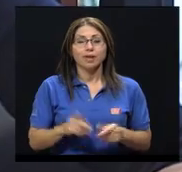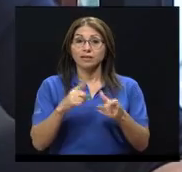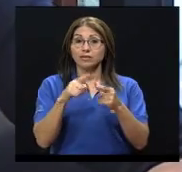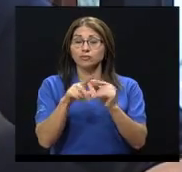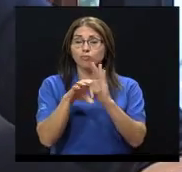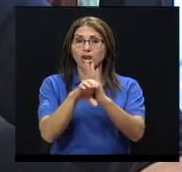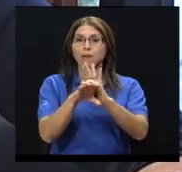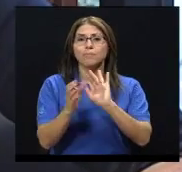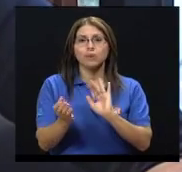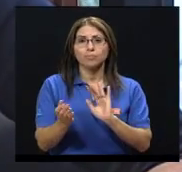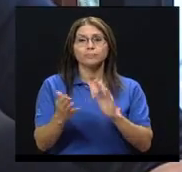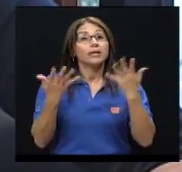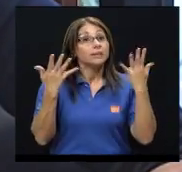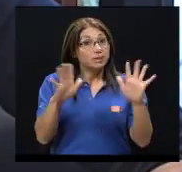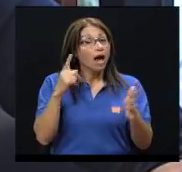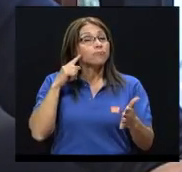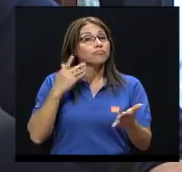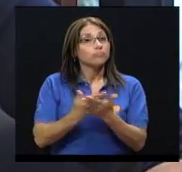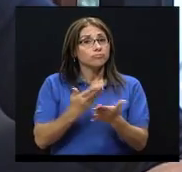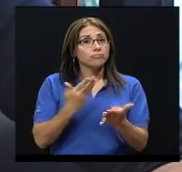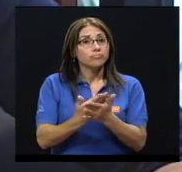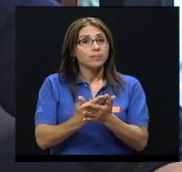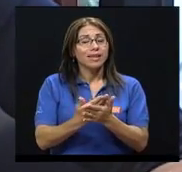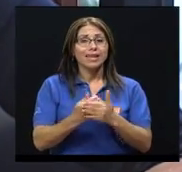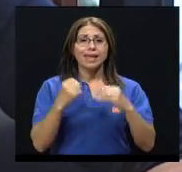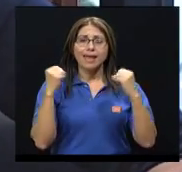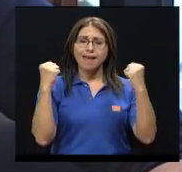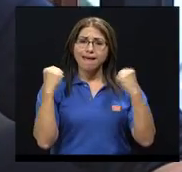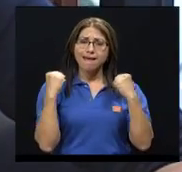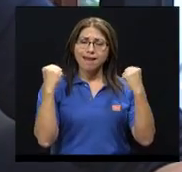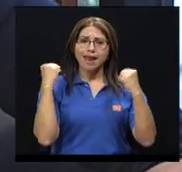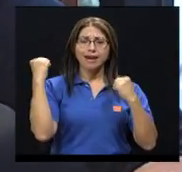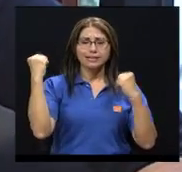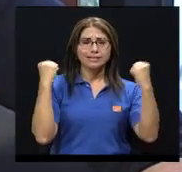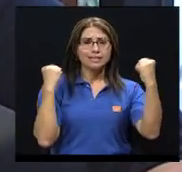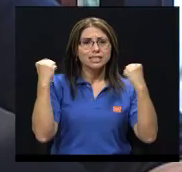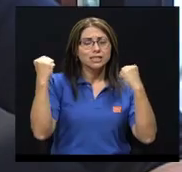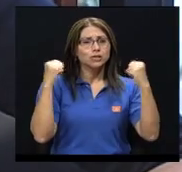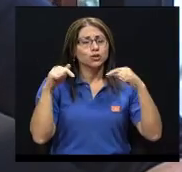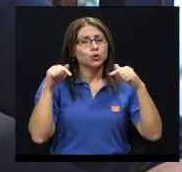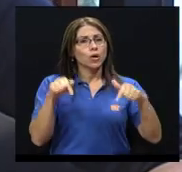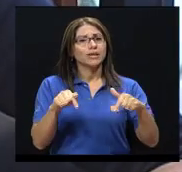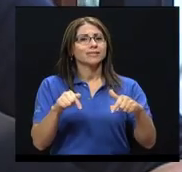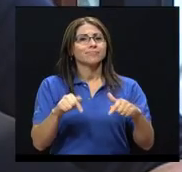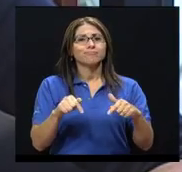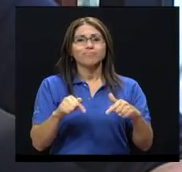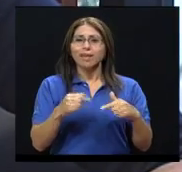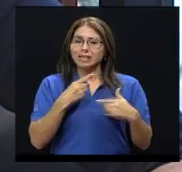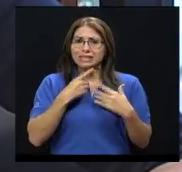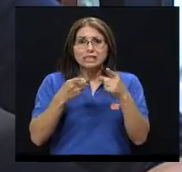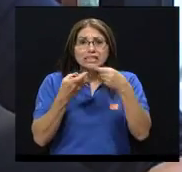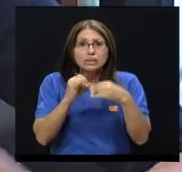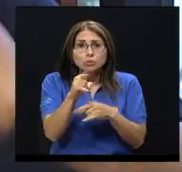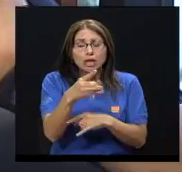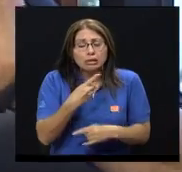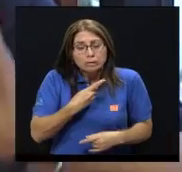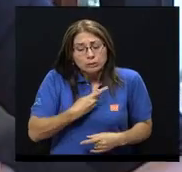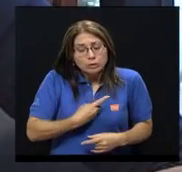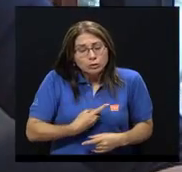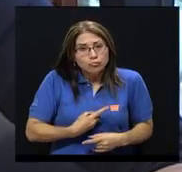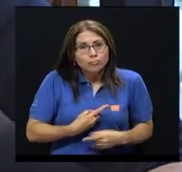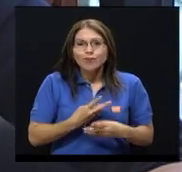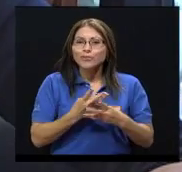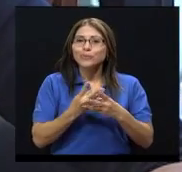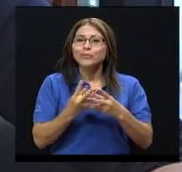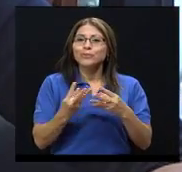ejemplo, está comprobado que el ejercicio aeróbico es un antidepresivo natural, porque se generan